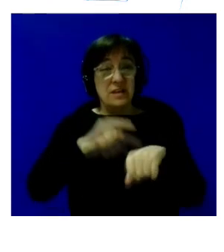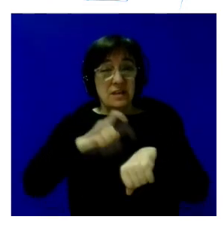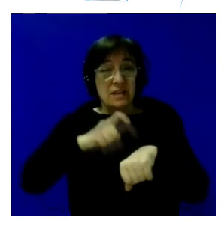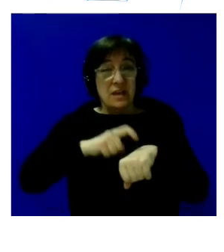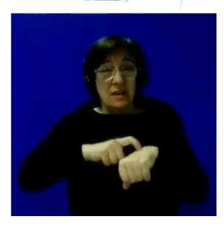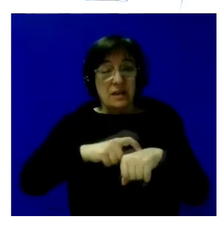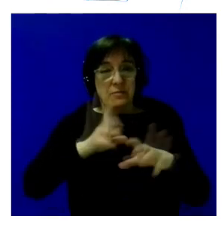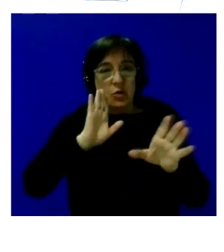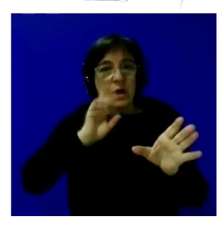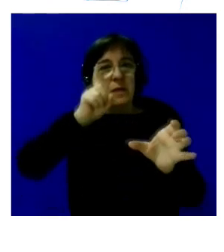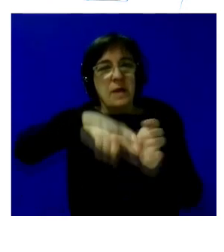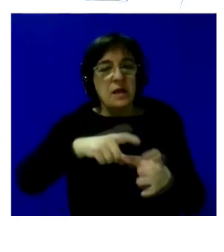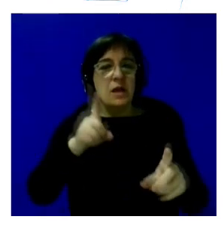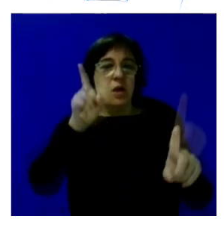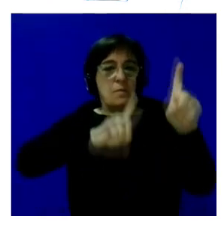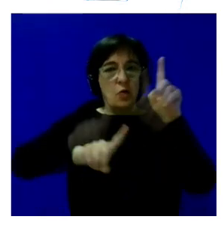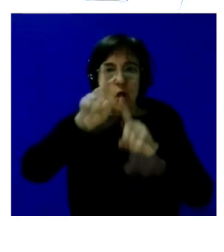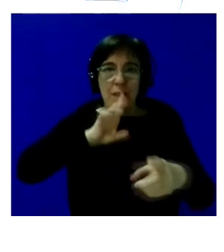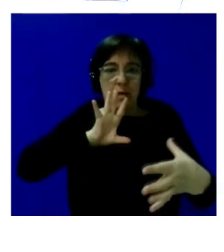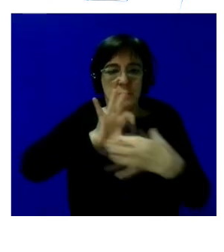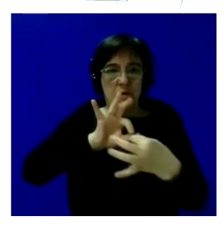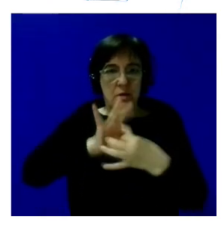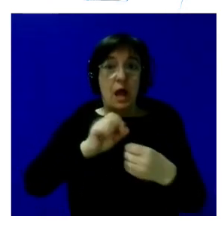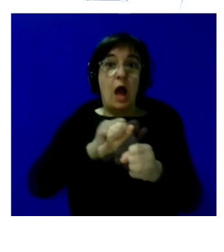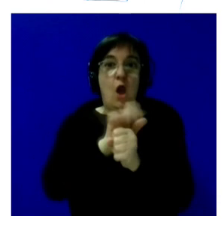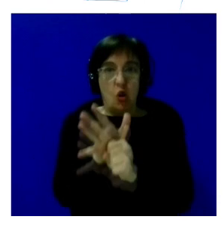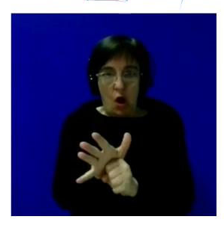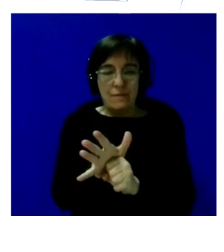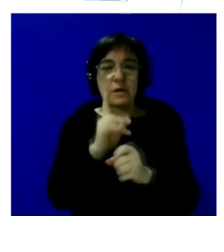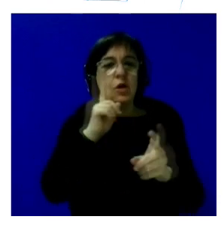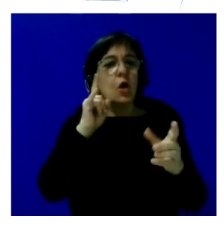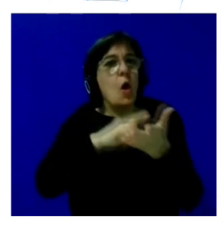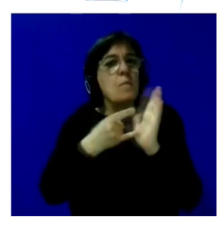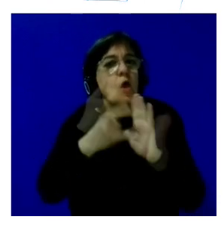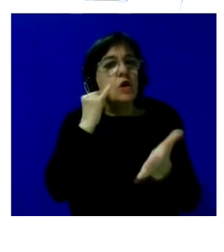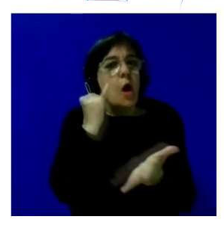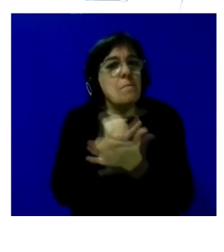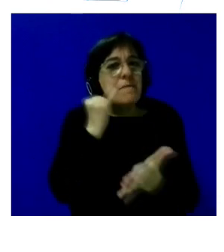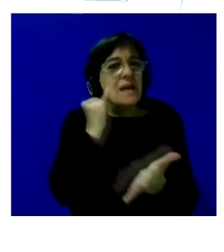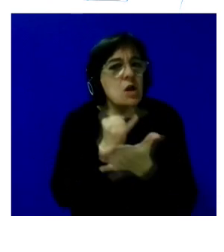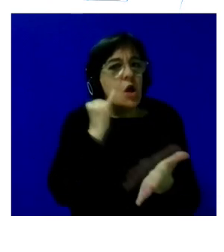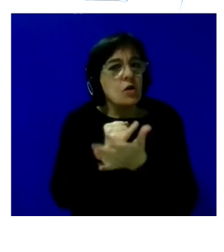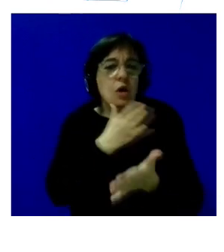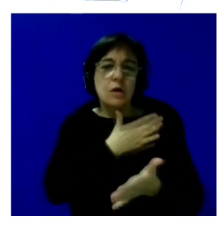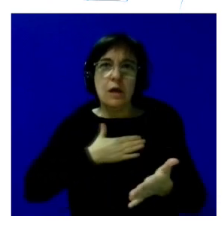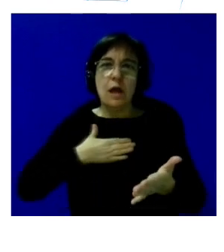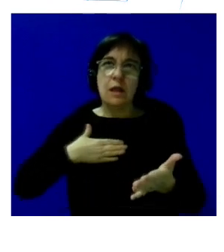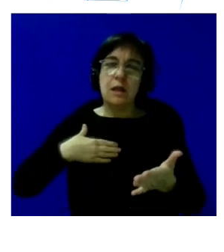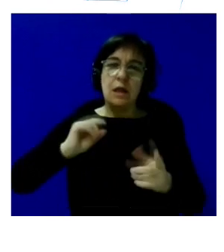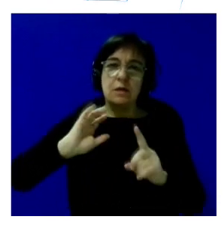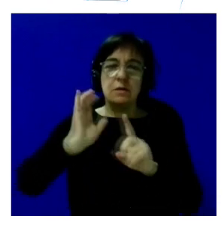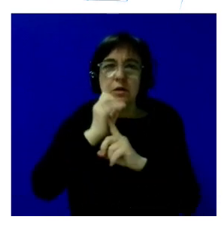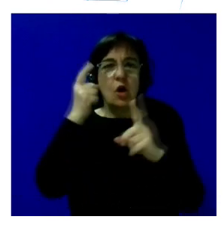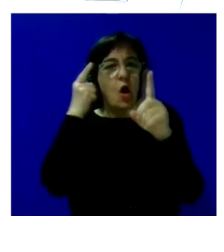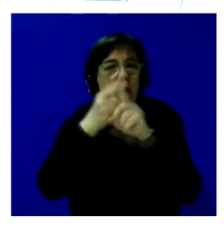intervención con las problemáticas asociadas a la COVID siendo un proyecto piloto en el que se pretendían o se querían alcanzar otro